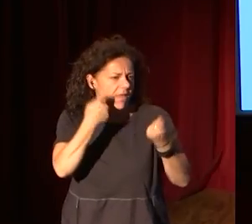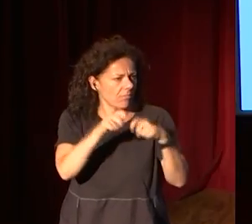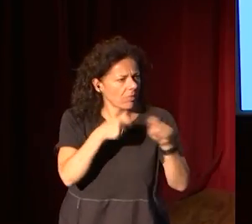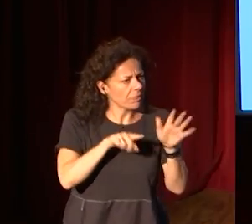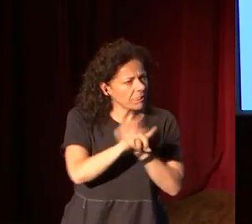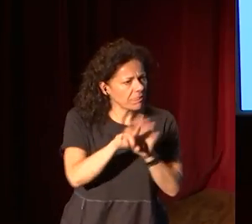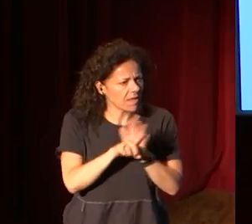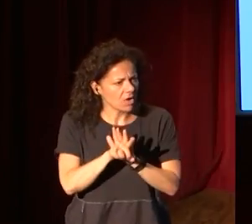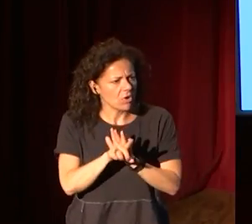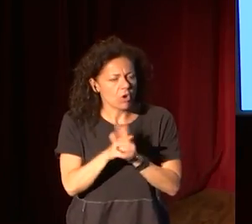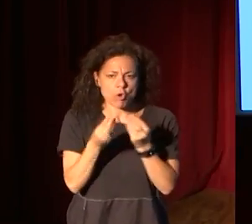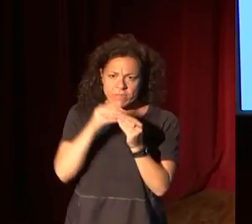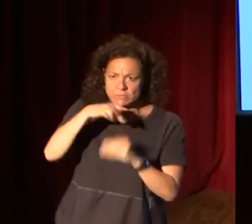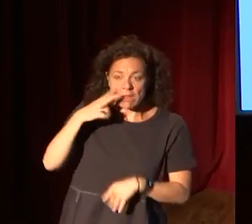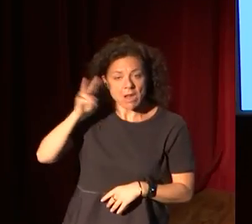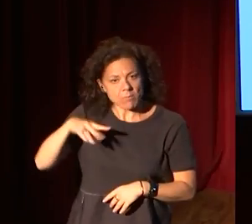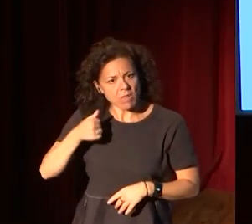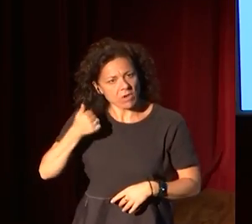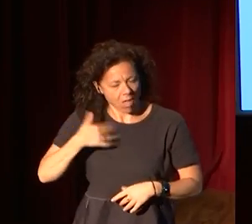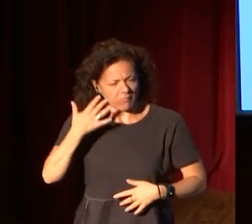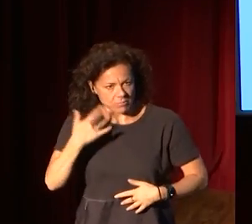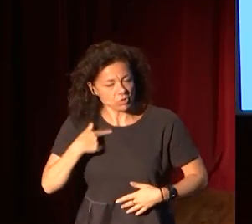Prado, es un gran éxito. No,